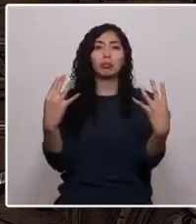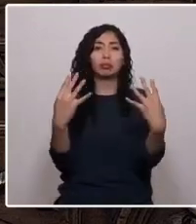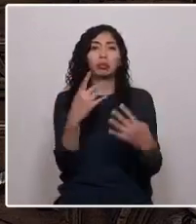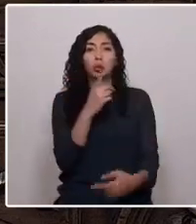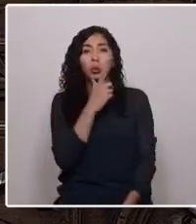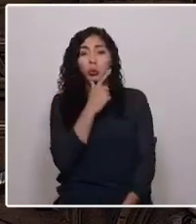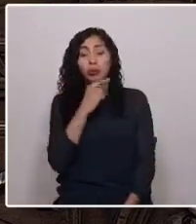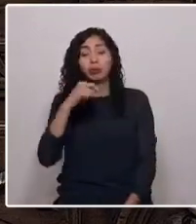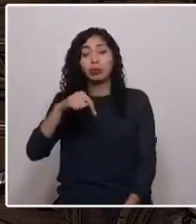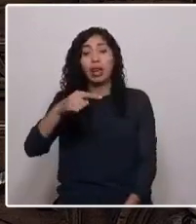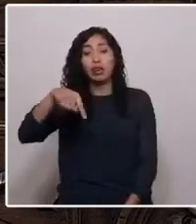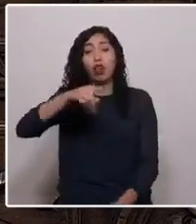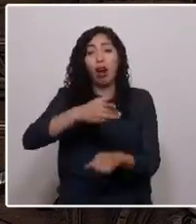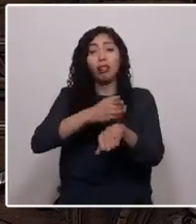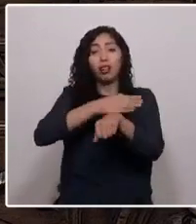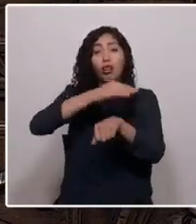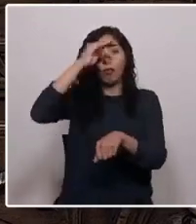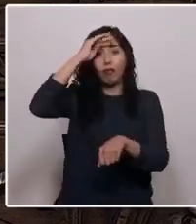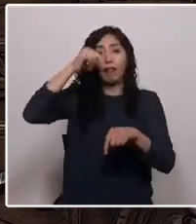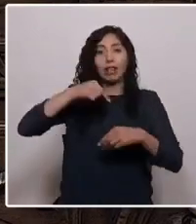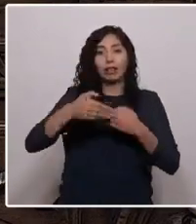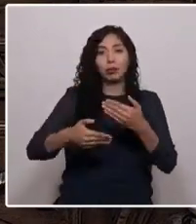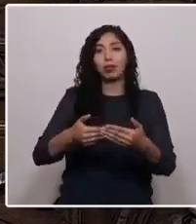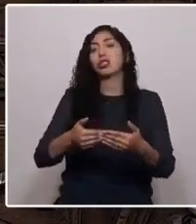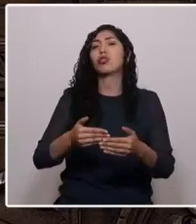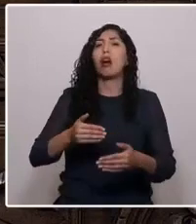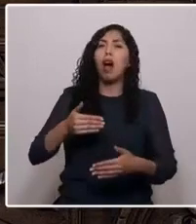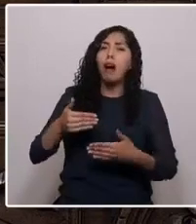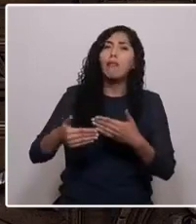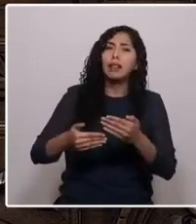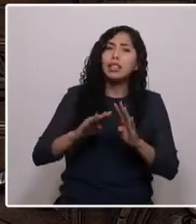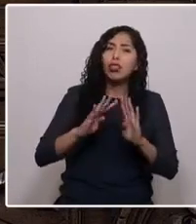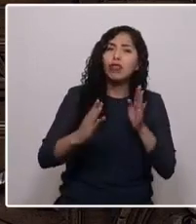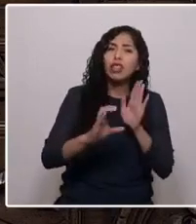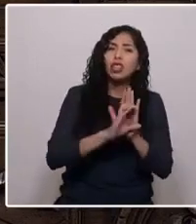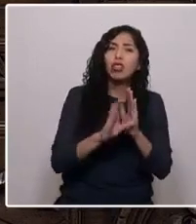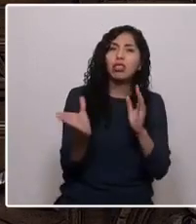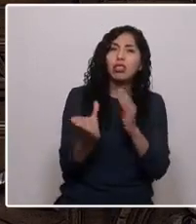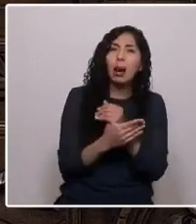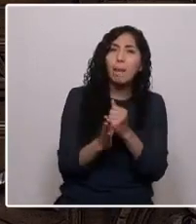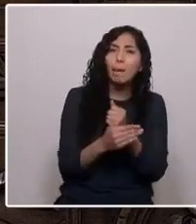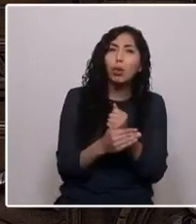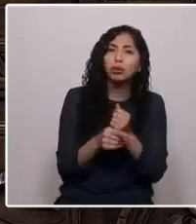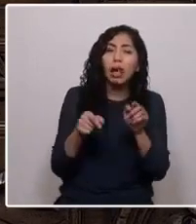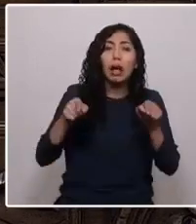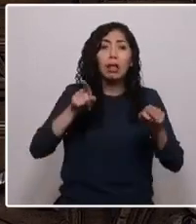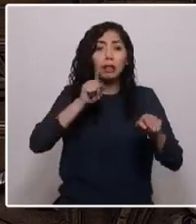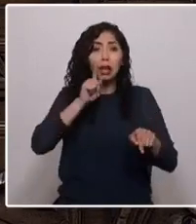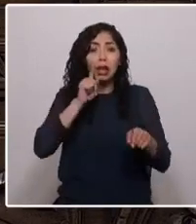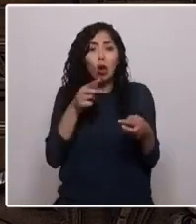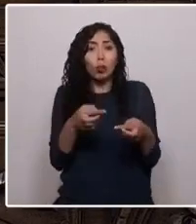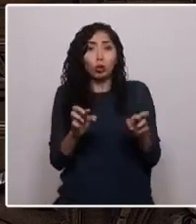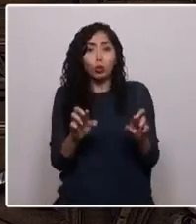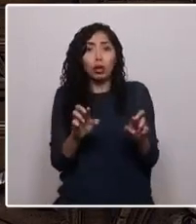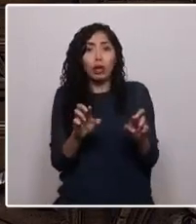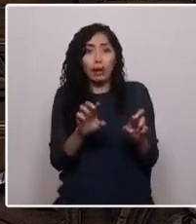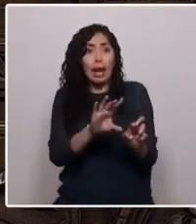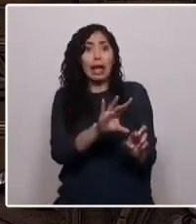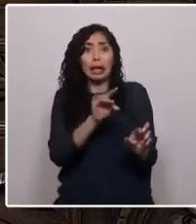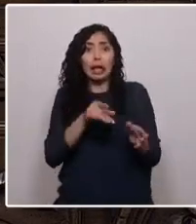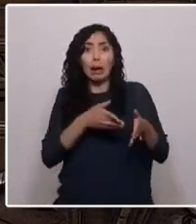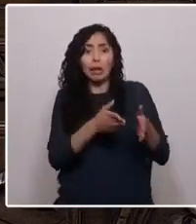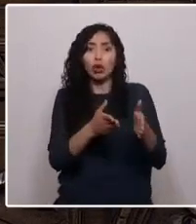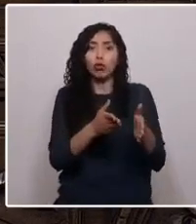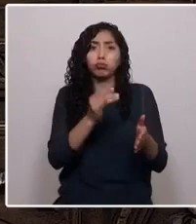proceso? Avanza una convención tramposa que, teniendo la oportunidad de elegir el camino institucional y de